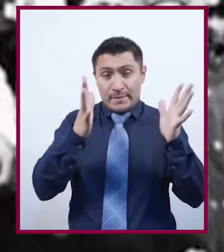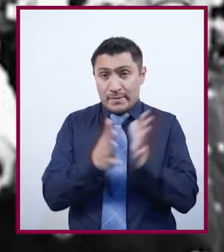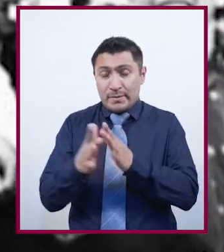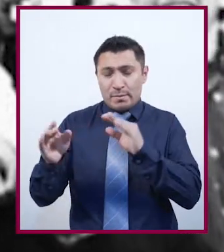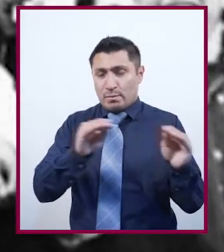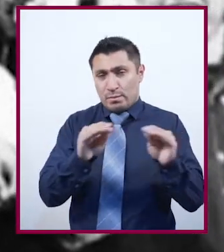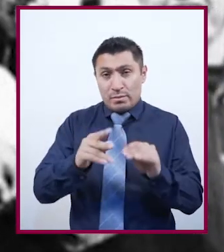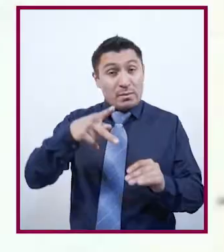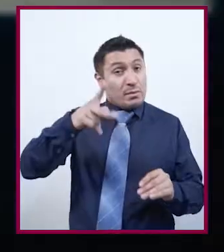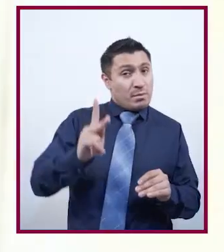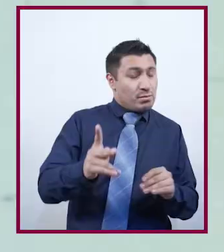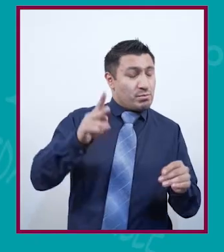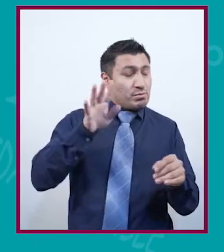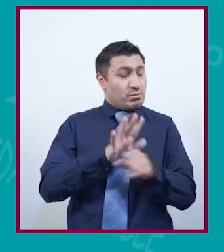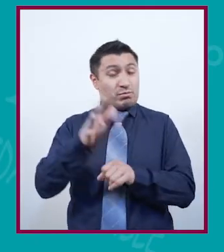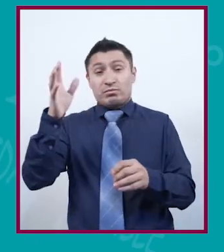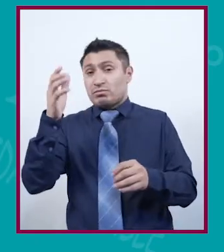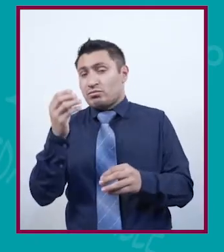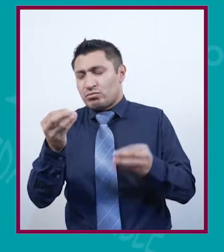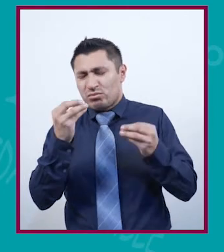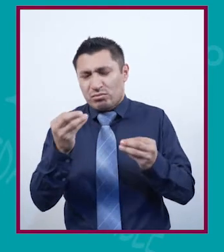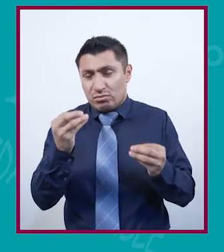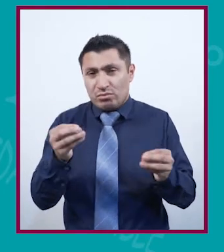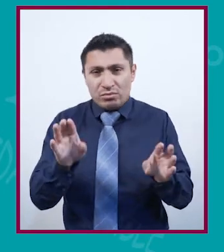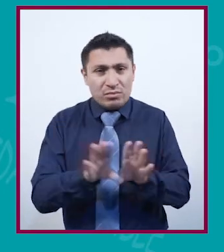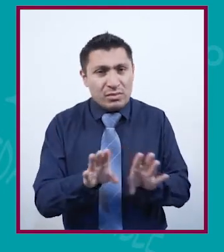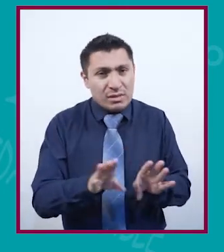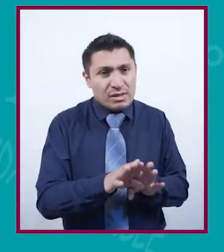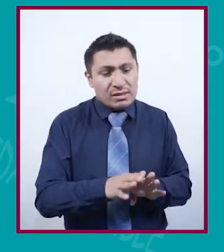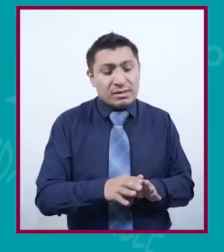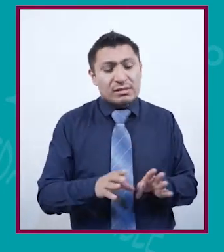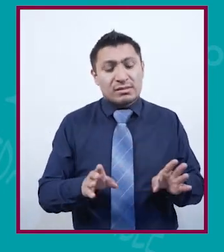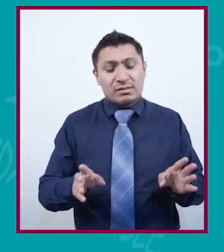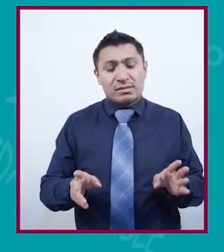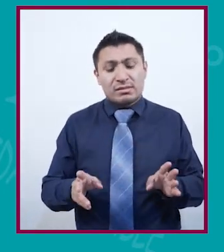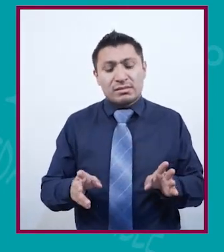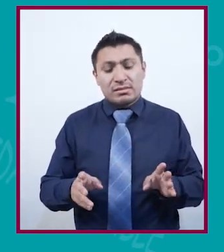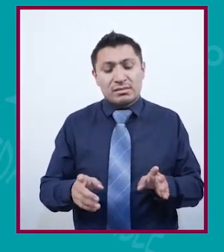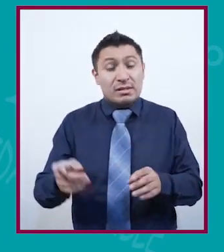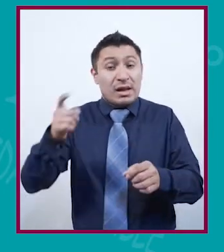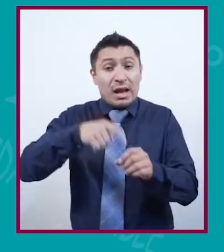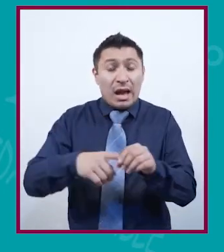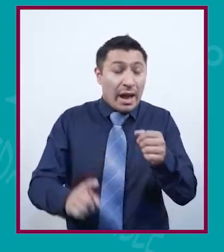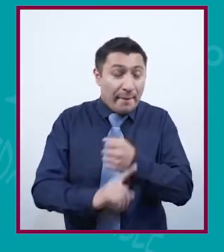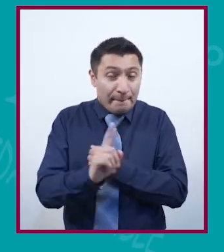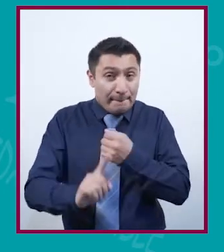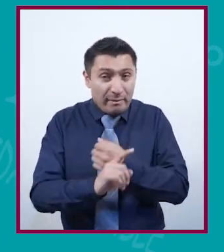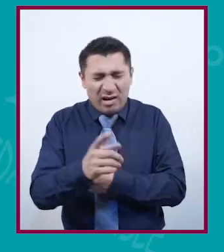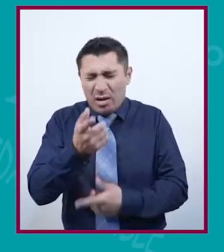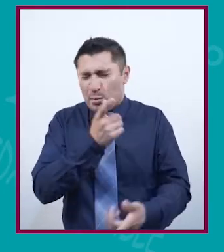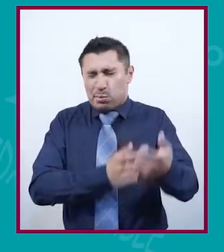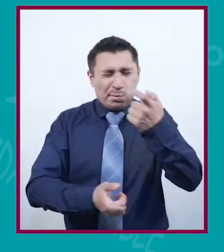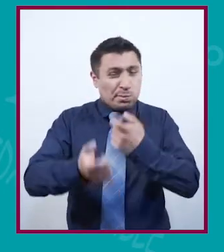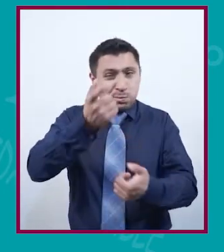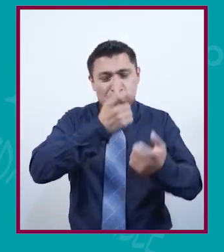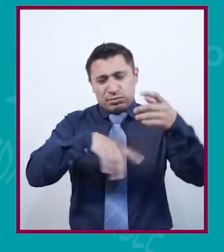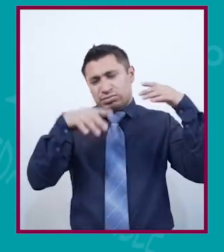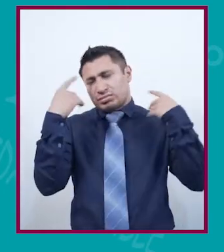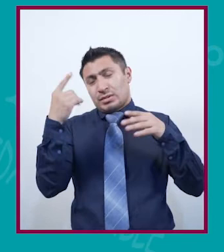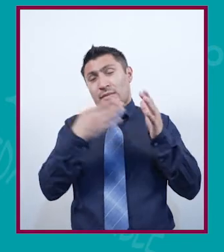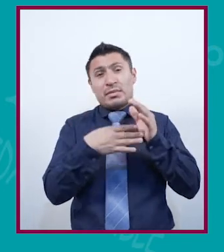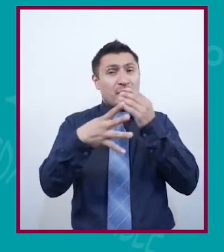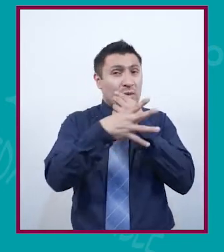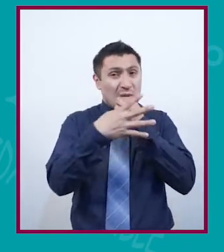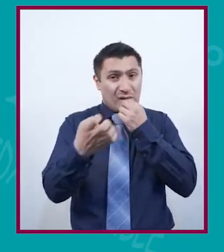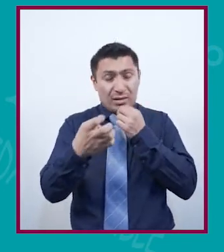humanas movilizaciones. No obstante, lo que casi todos fueron las implicaciones de las crisis económicas